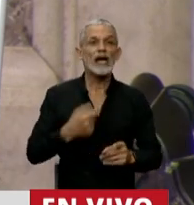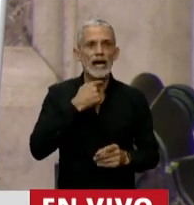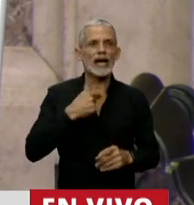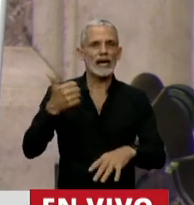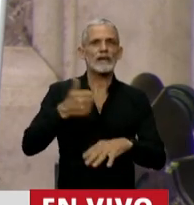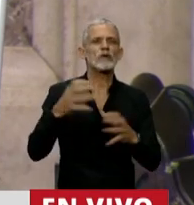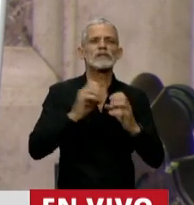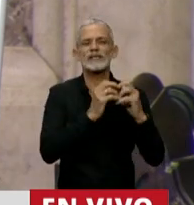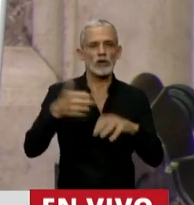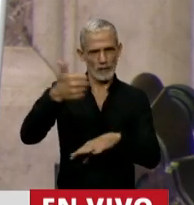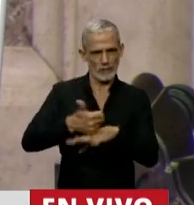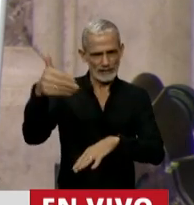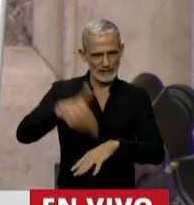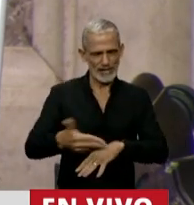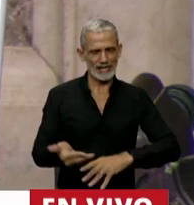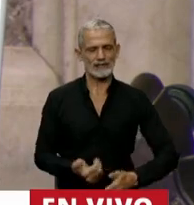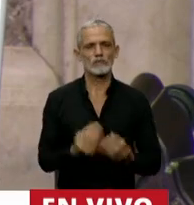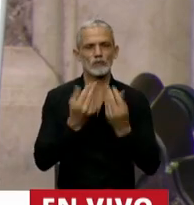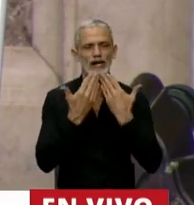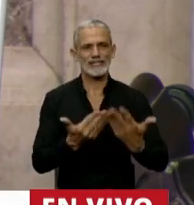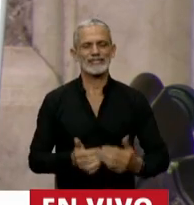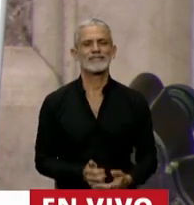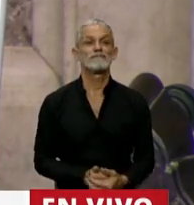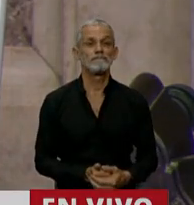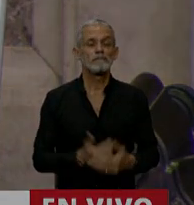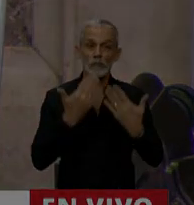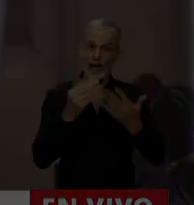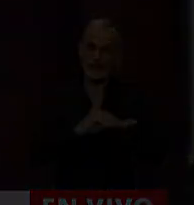presenciales, señor Presidente. Muchas gracias. Muchas gracias, diputada.